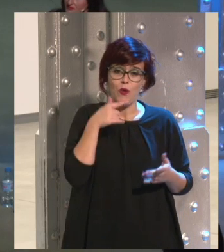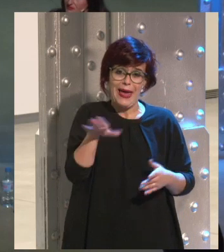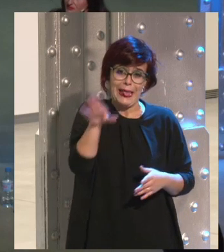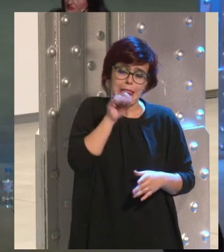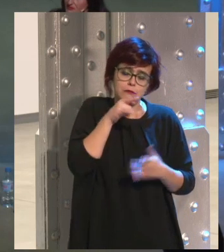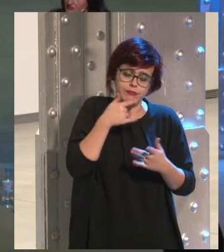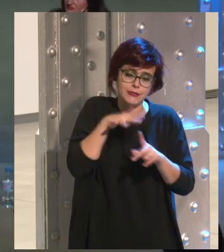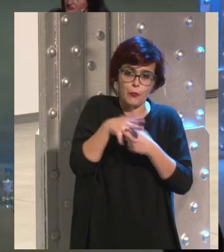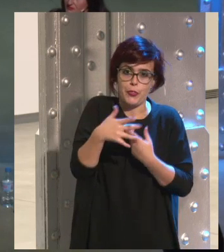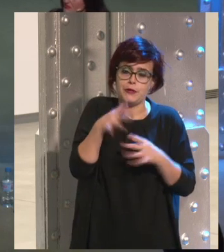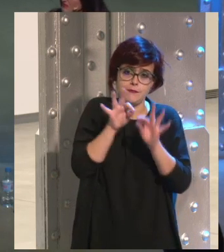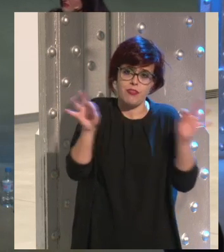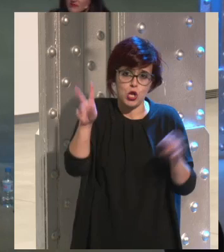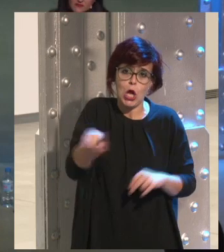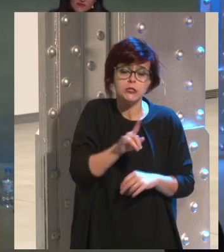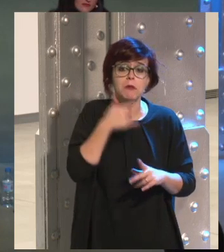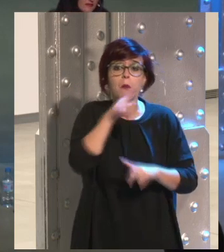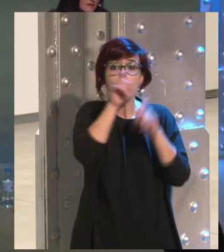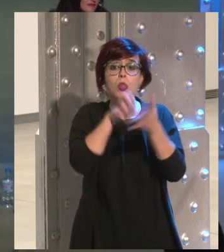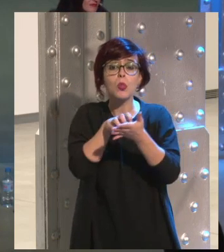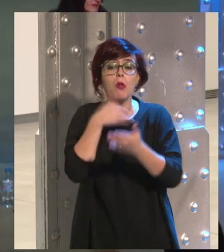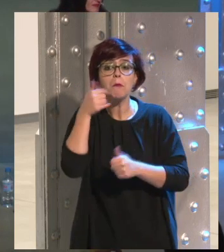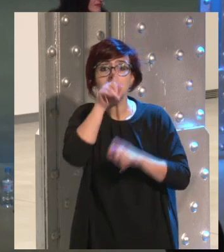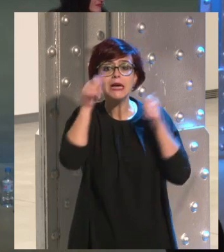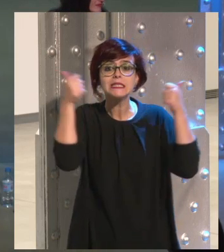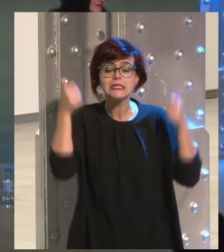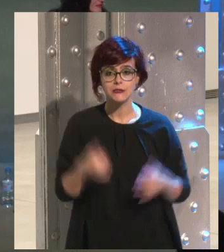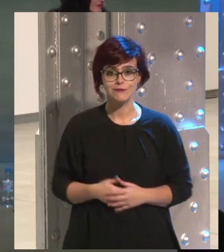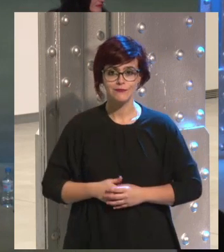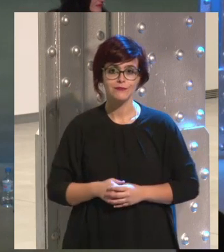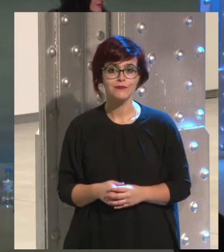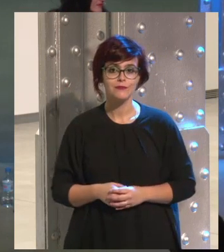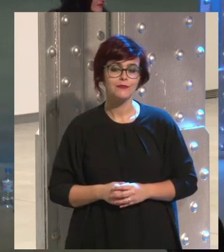está sencilla la cosa. ¿Alguna pregunta más? ¿Aquí?